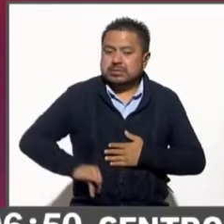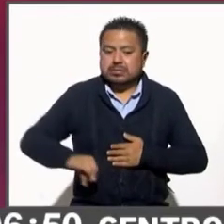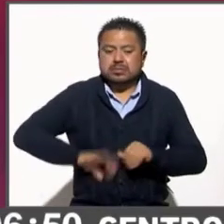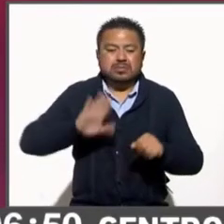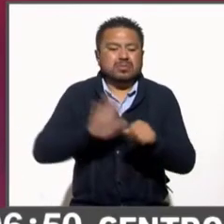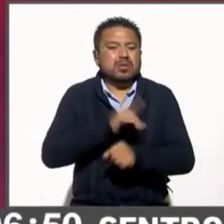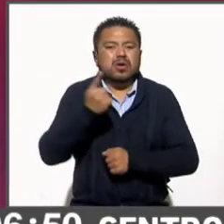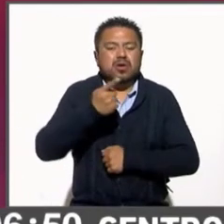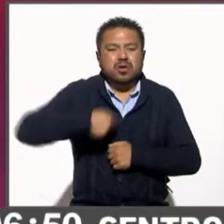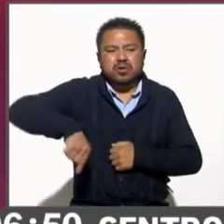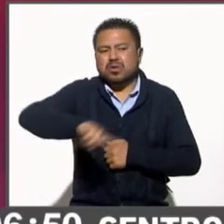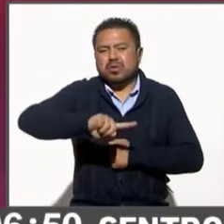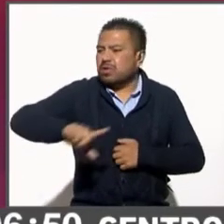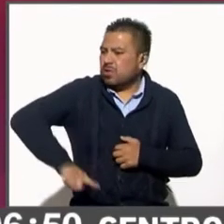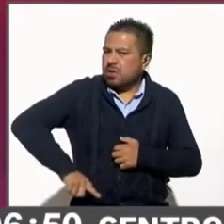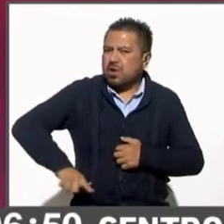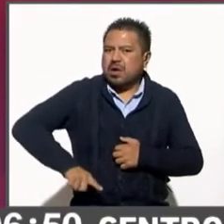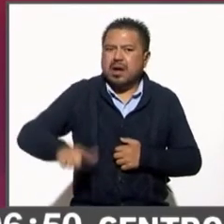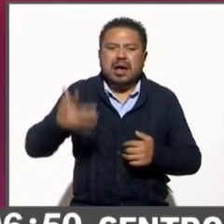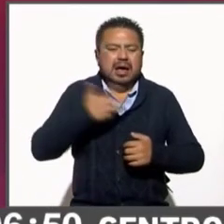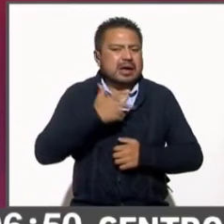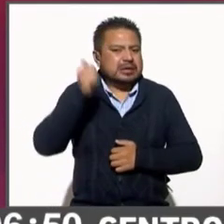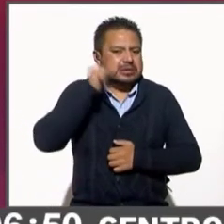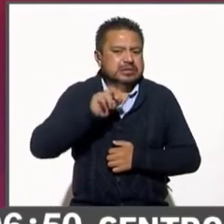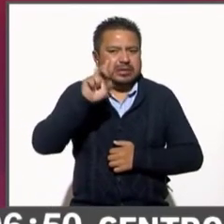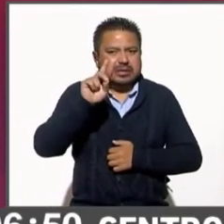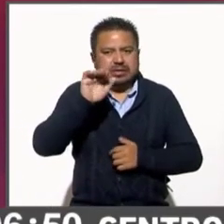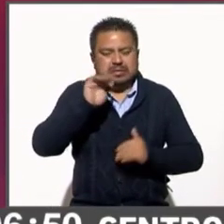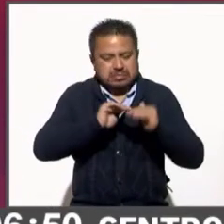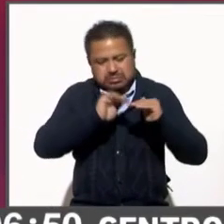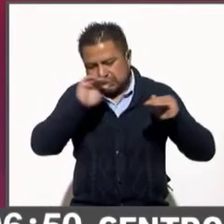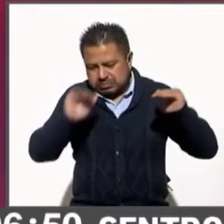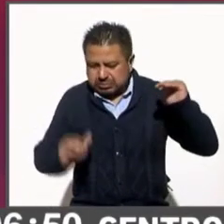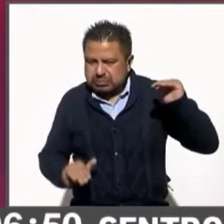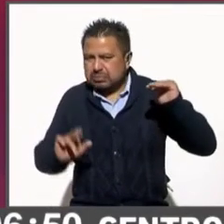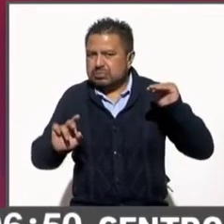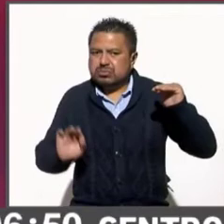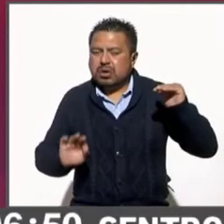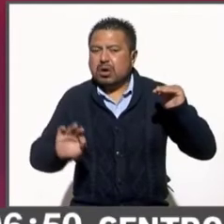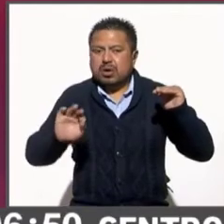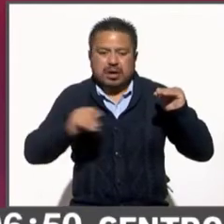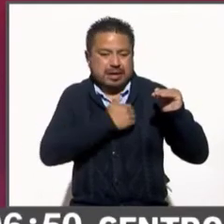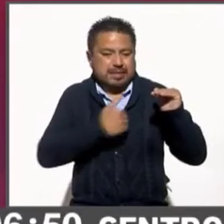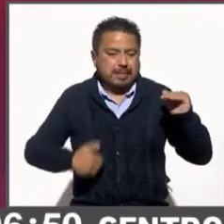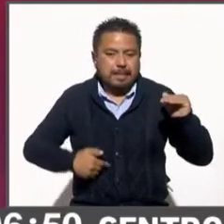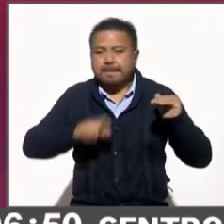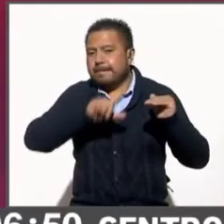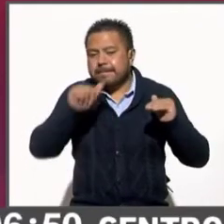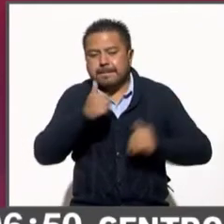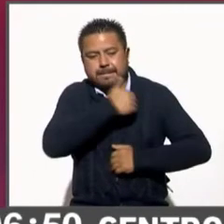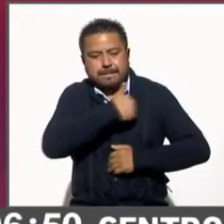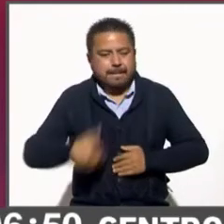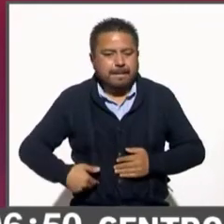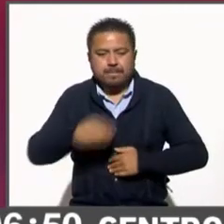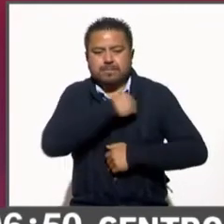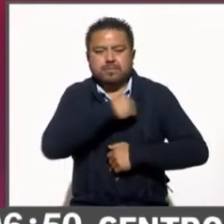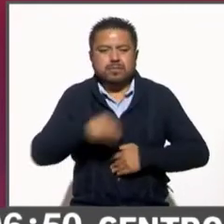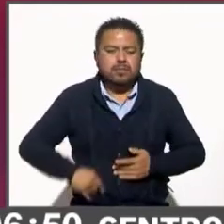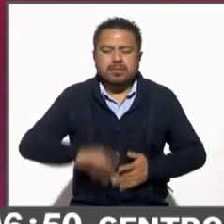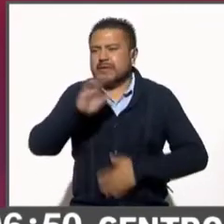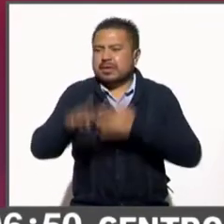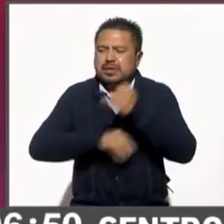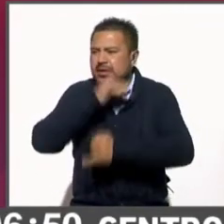casi 30 puntos por debajo del presidente. Luego los presidentes municipales y al final senadores y